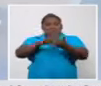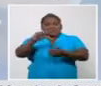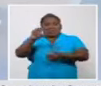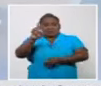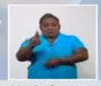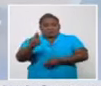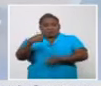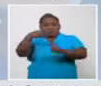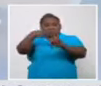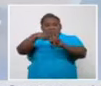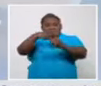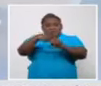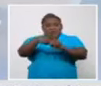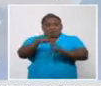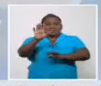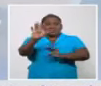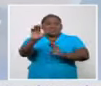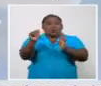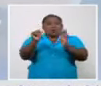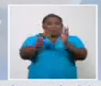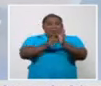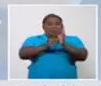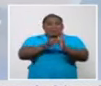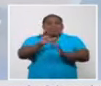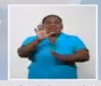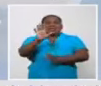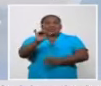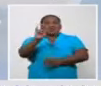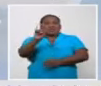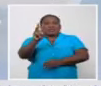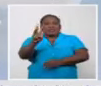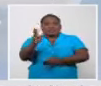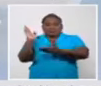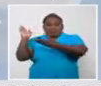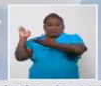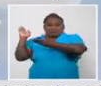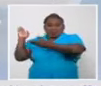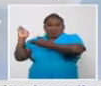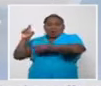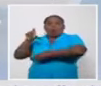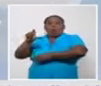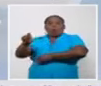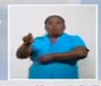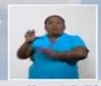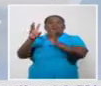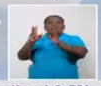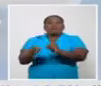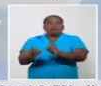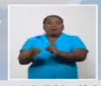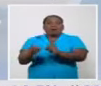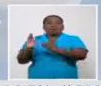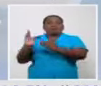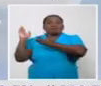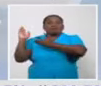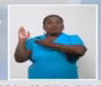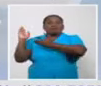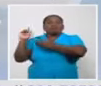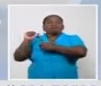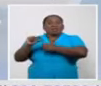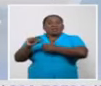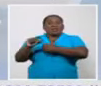5.563 pacientes en el día de hoy. Una cifra que sigue siendo